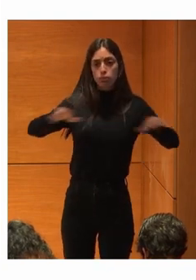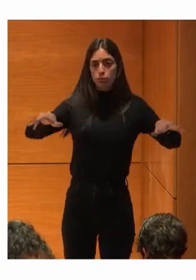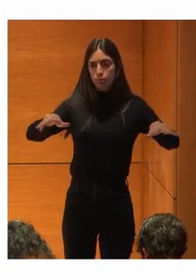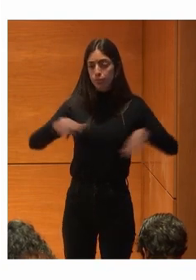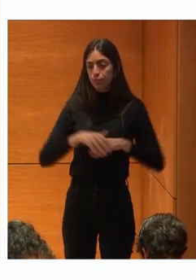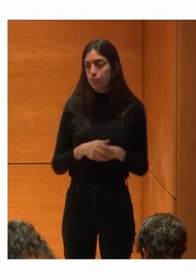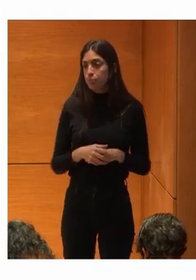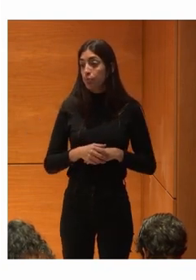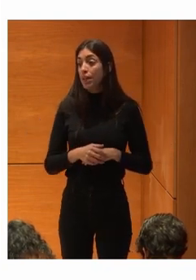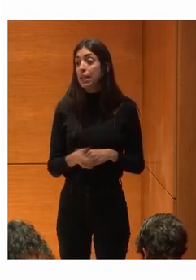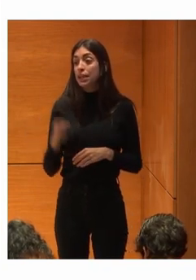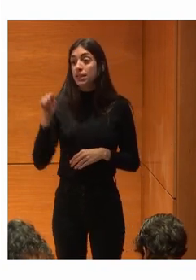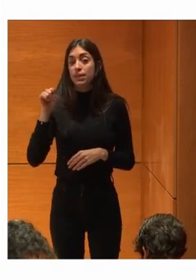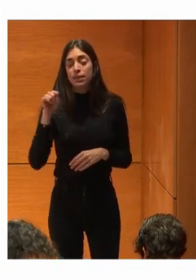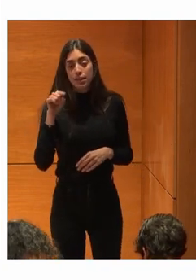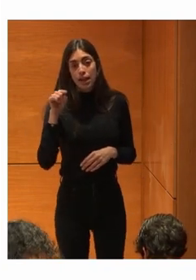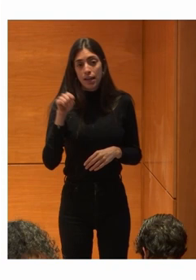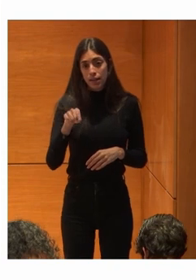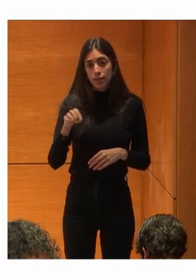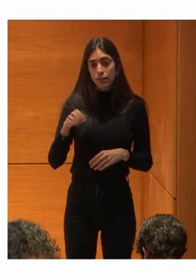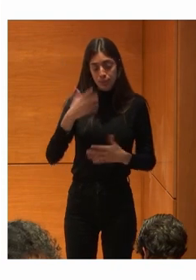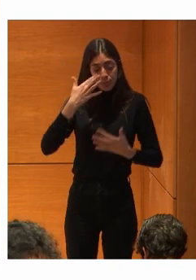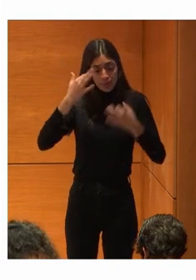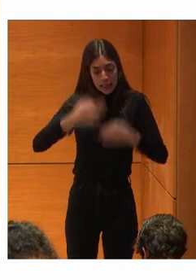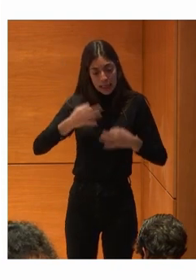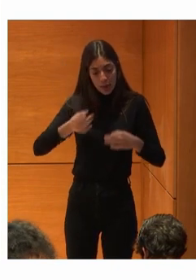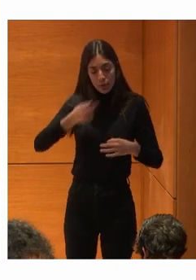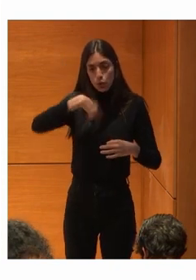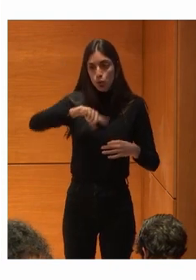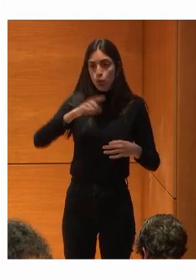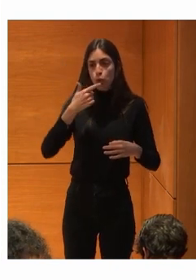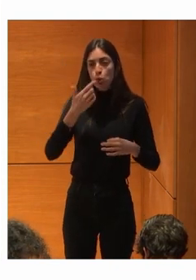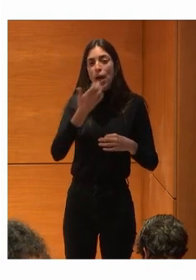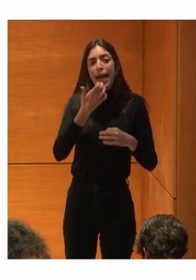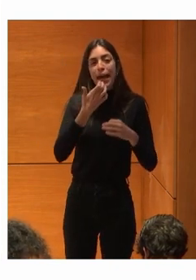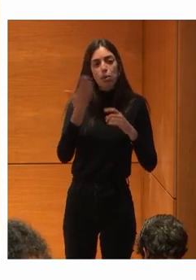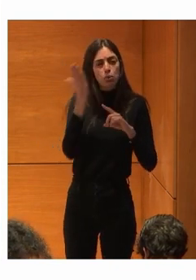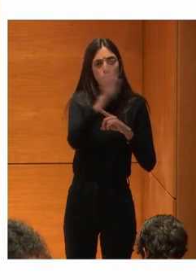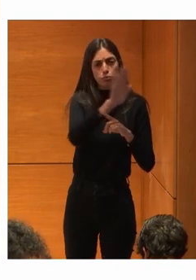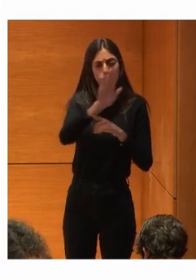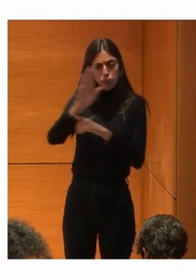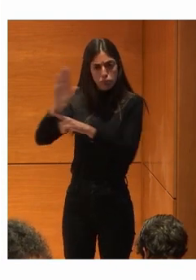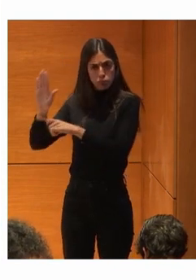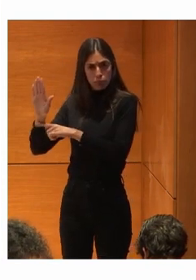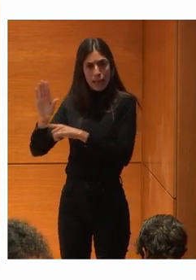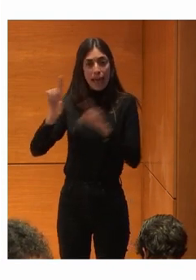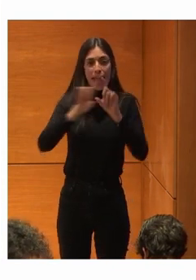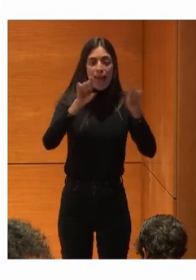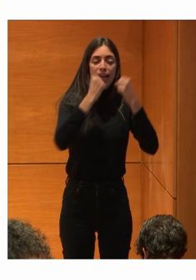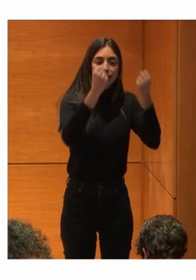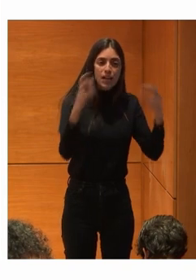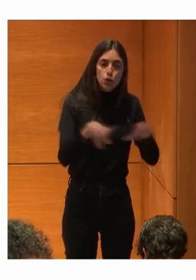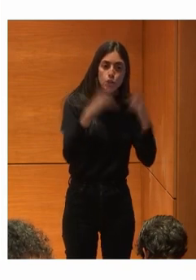Lo que realmente Hemos puesto Han sido Un montón de ejemplos De entidades sociales Que han